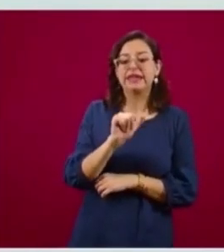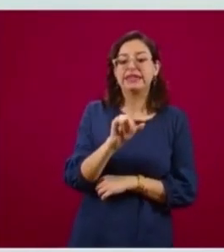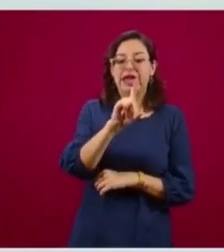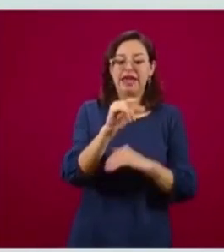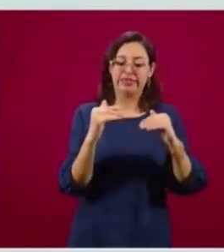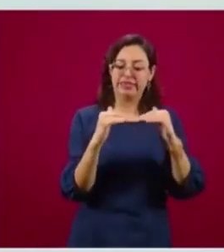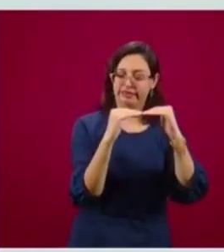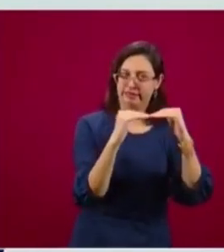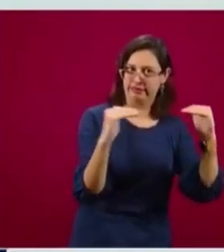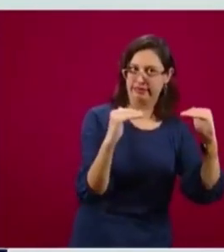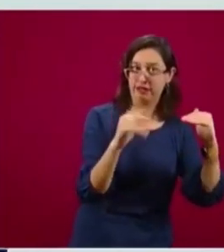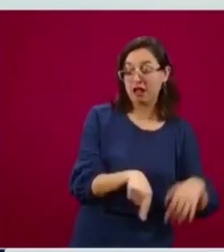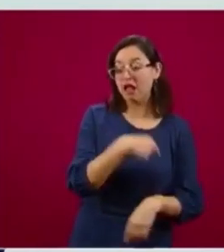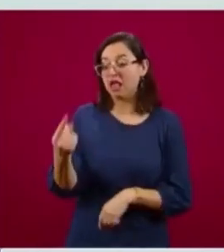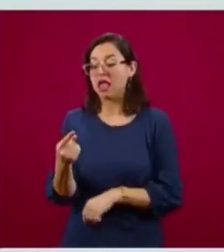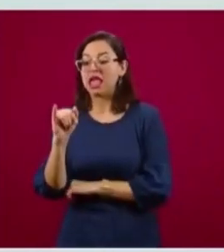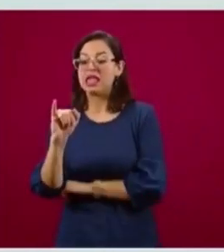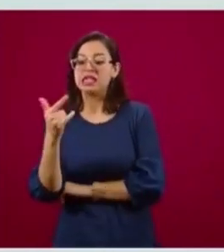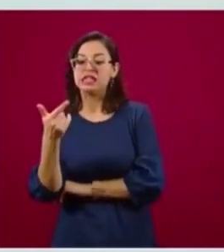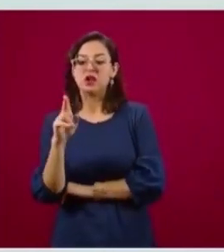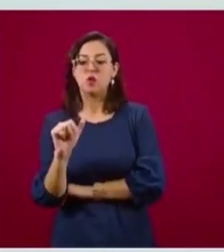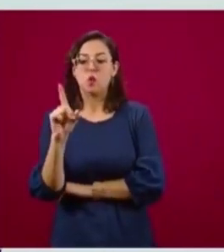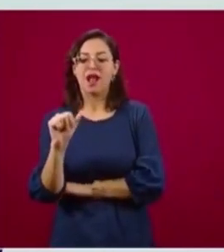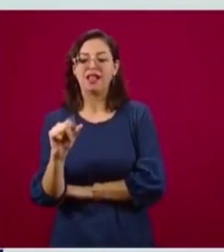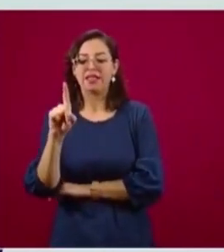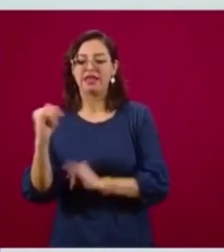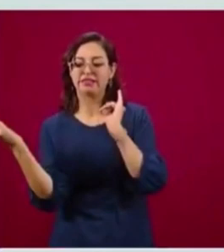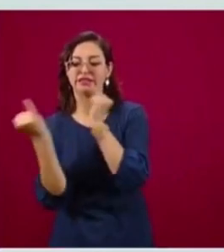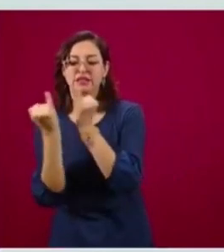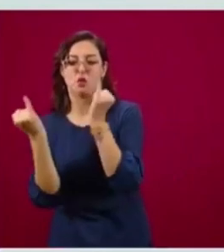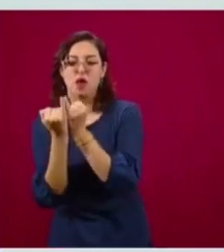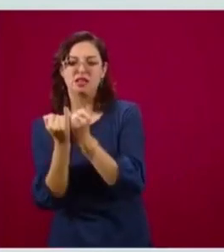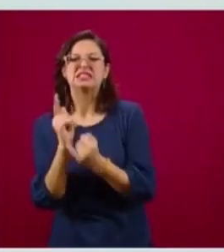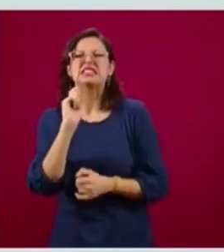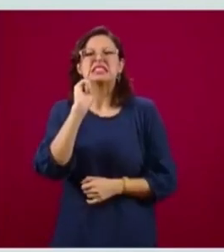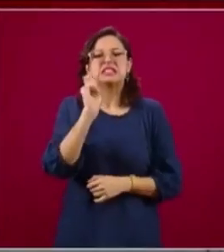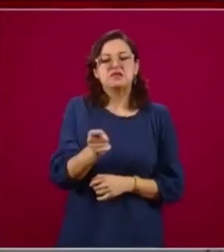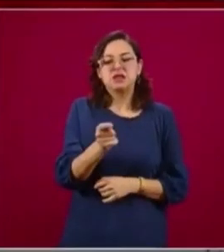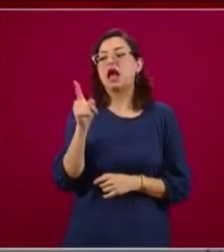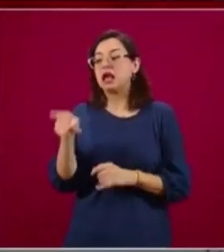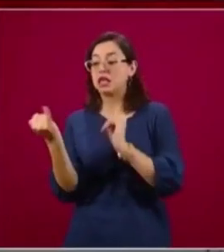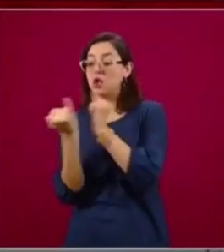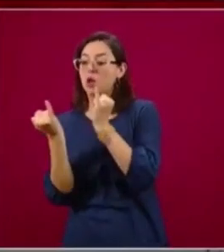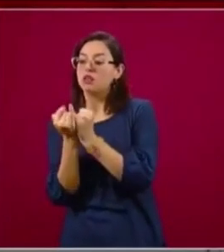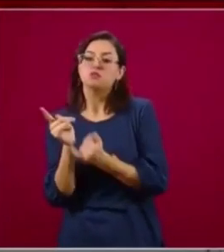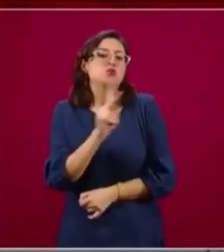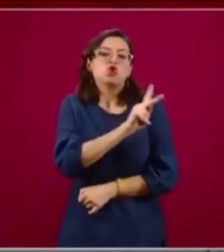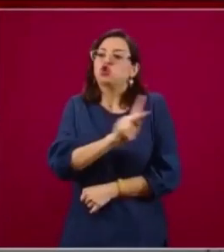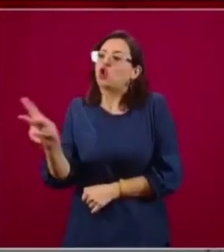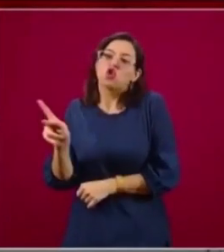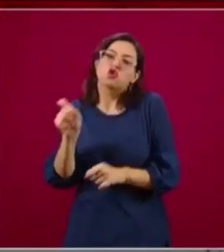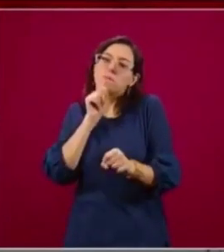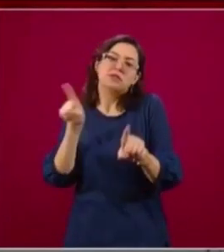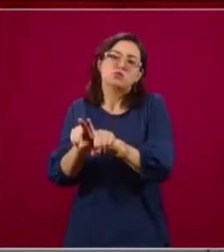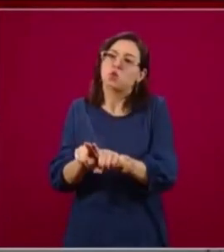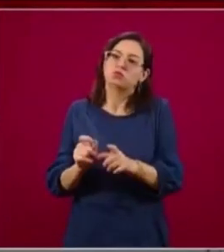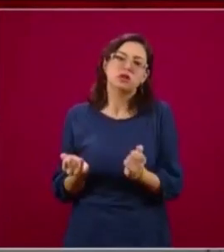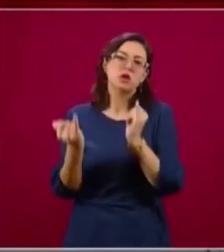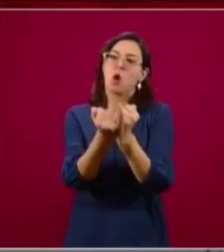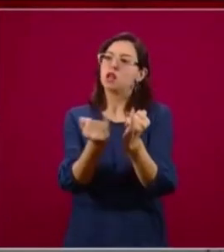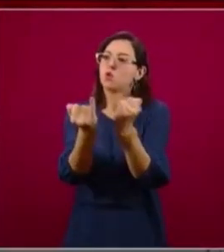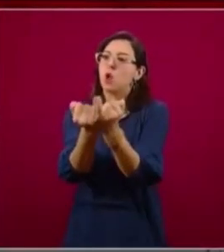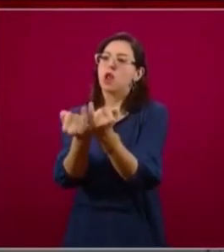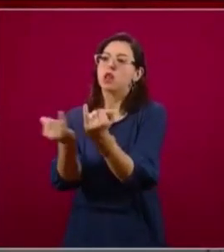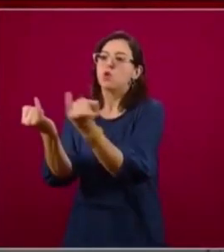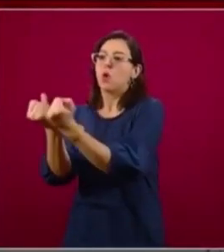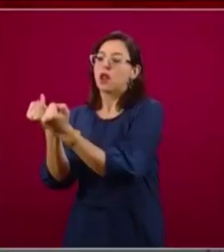criterio es la igualdad a todos se les da lo mismo, mientras que cuando el criterio es de equidad se le da más a quien